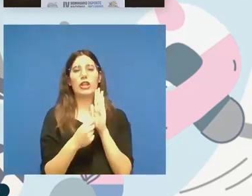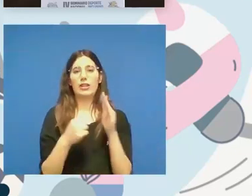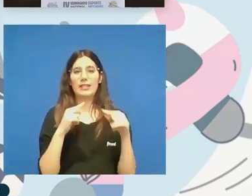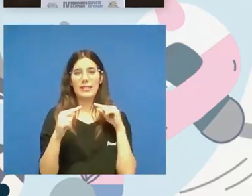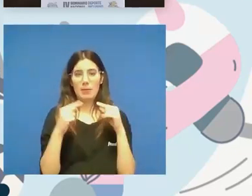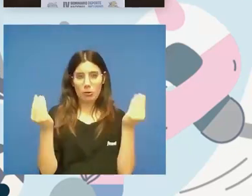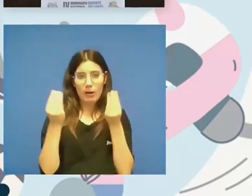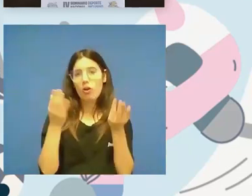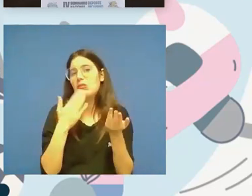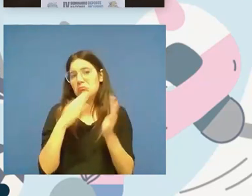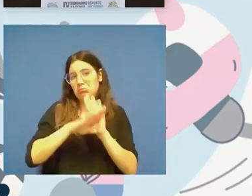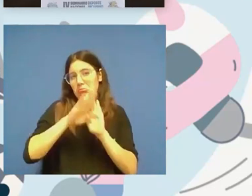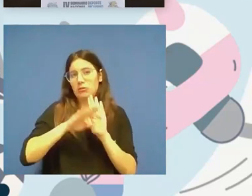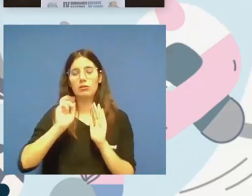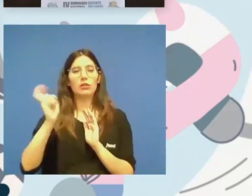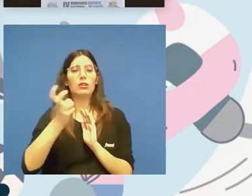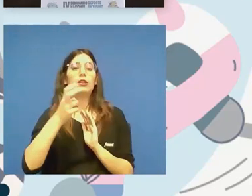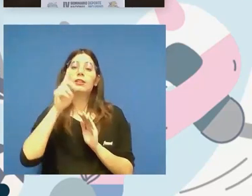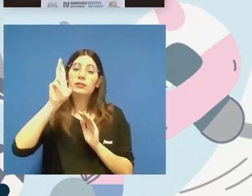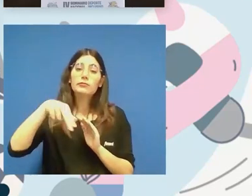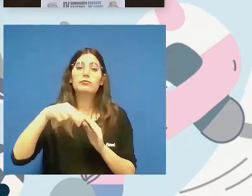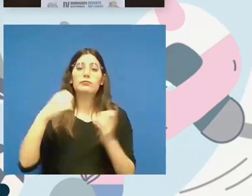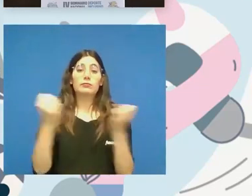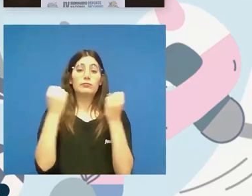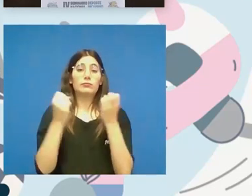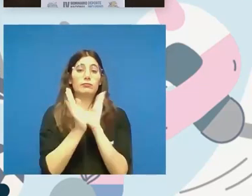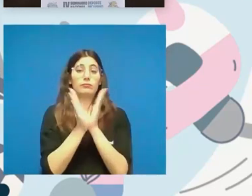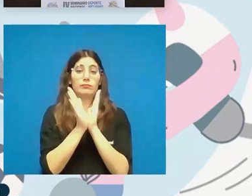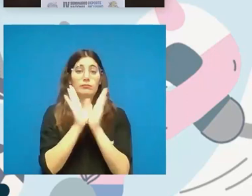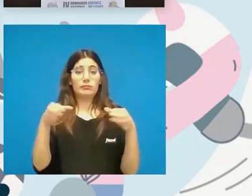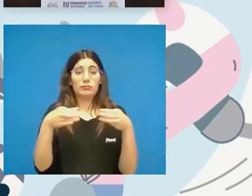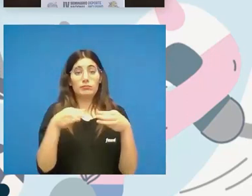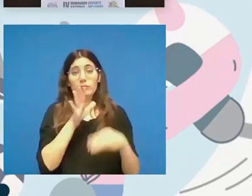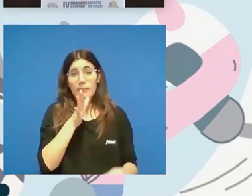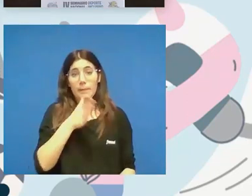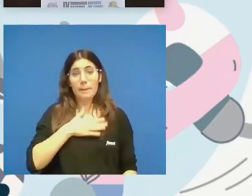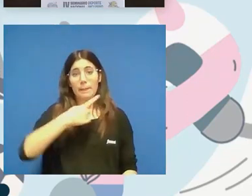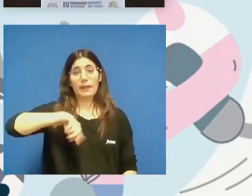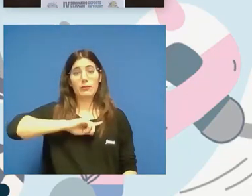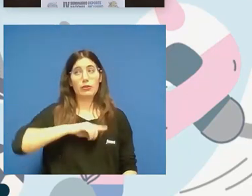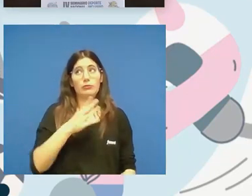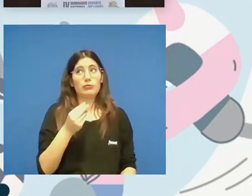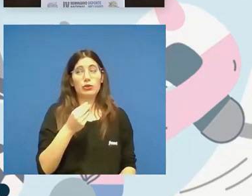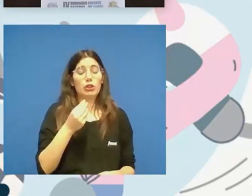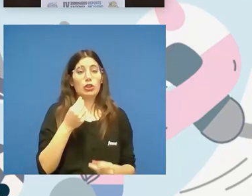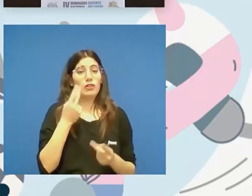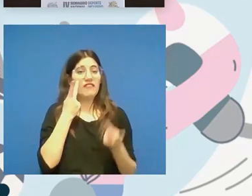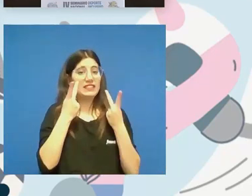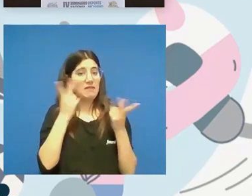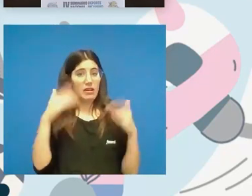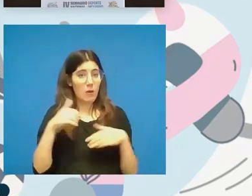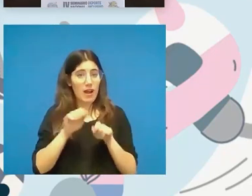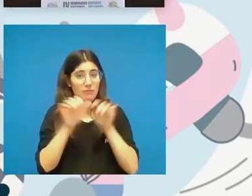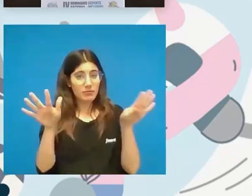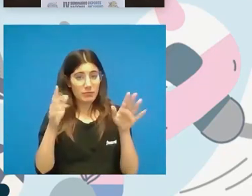y también tenemos actividades de intervención comunitaria porque somos bastante desconocidos a pesar de que llevamos muchos